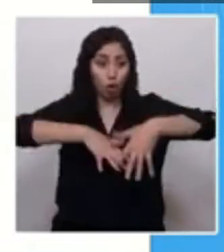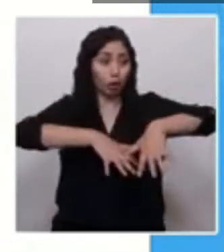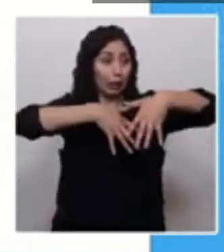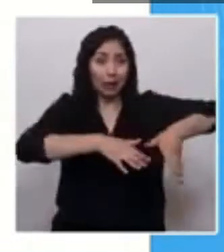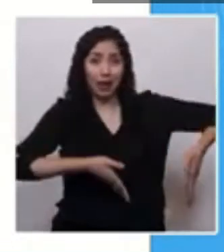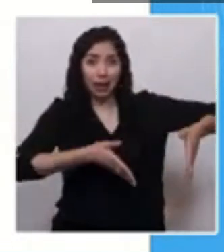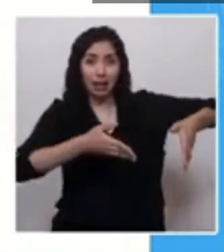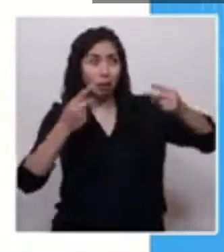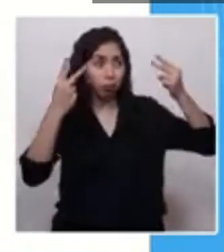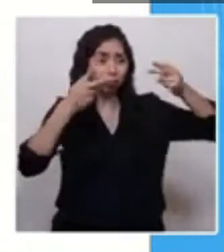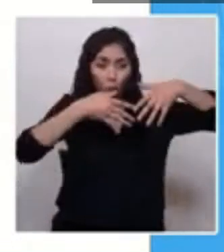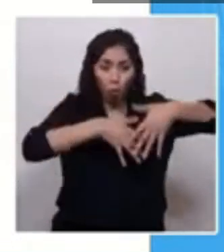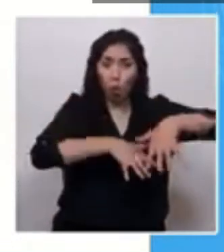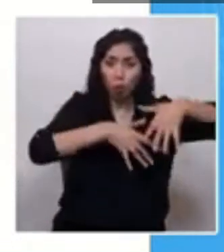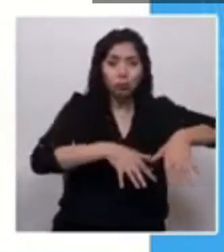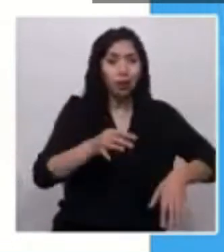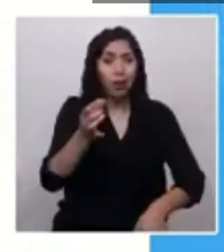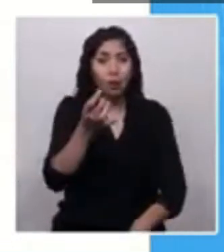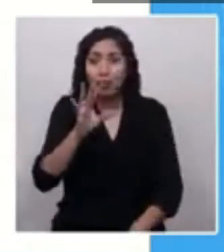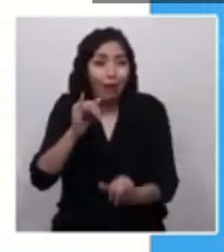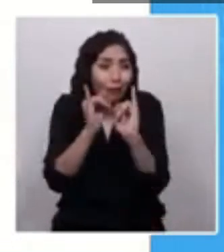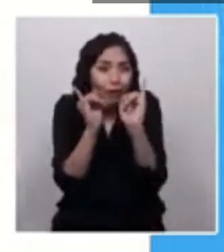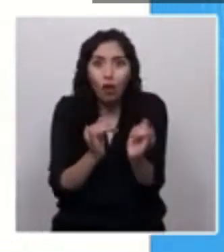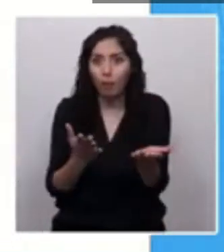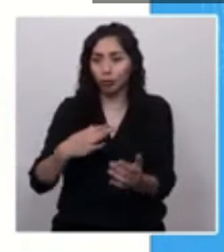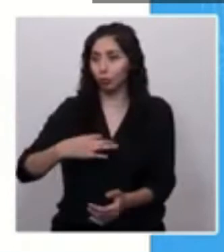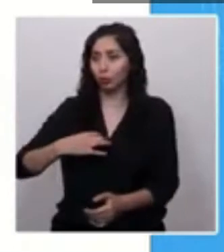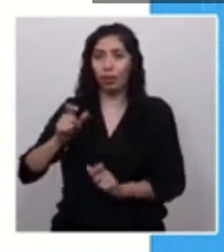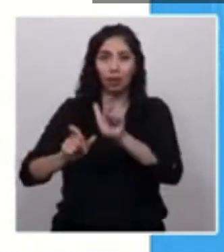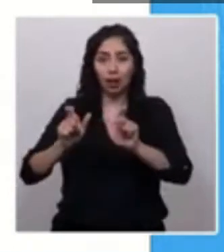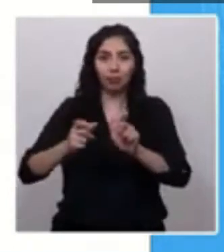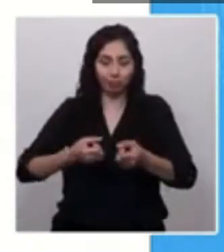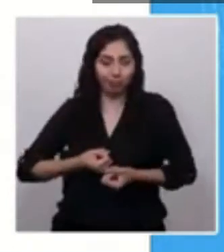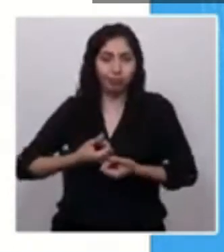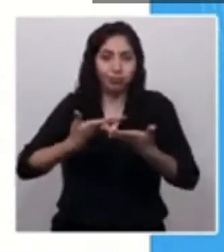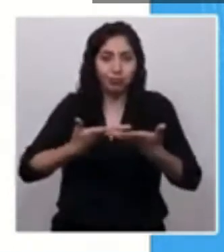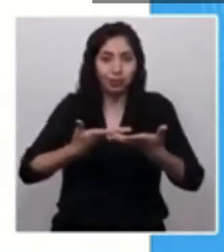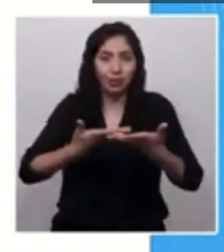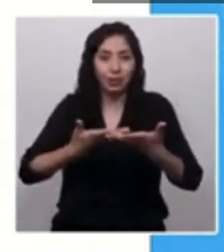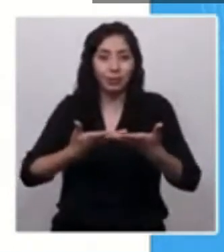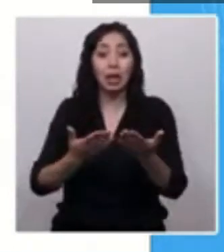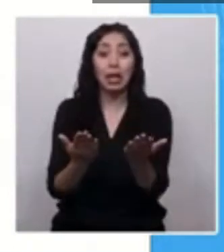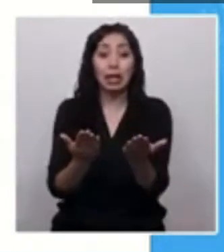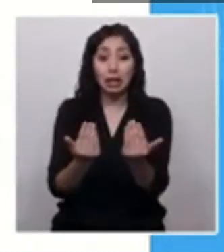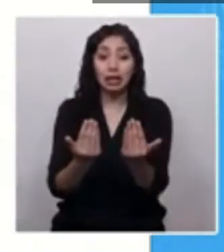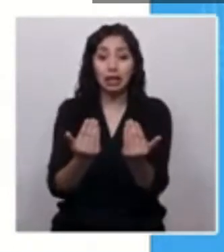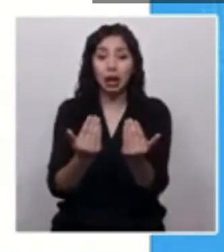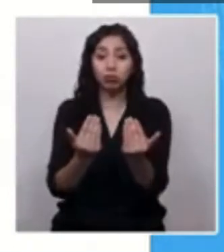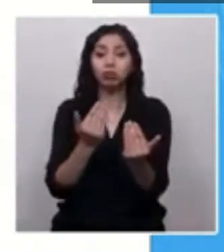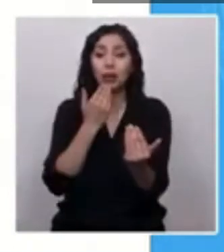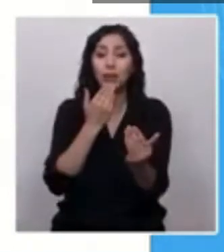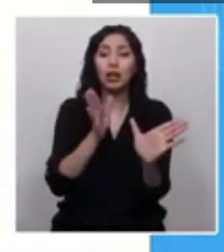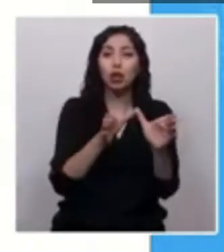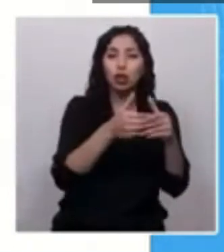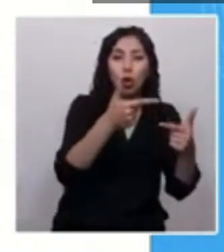la ciudadanía tiene para manifestarse. La necesidad de alinear la clase política con la ciudadanía. La